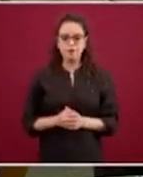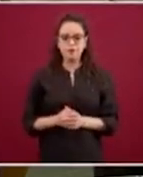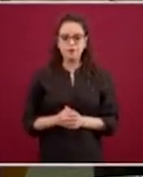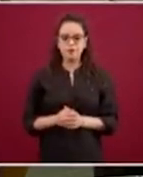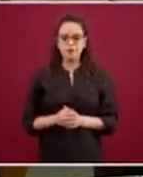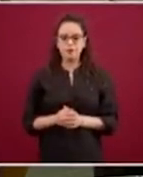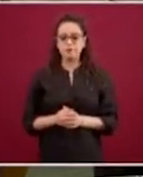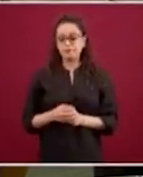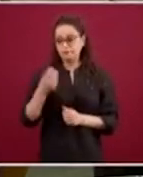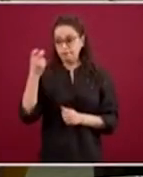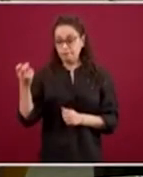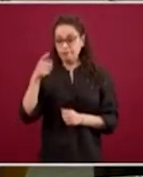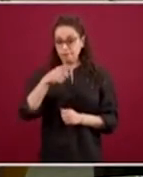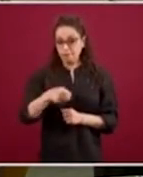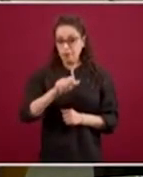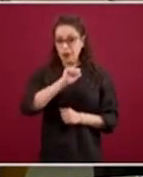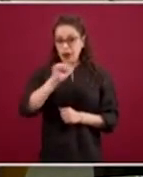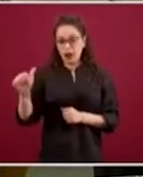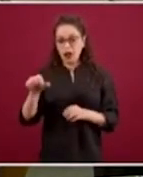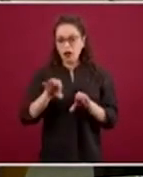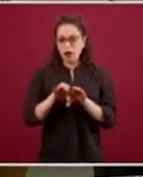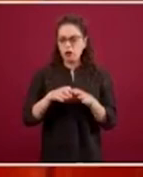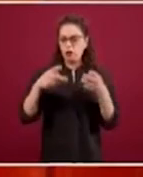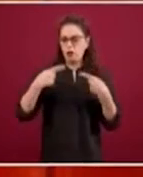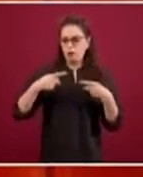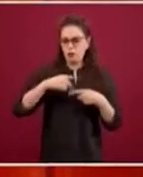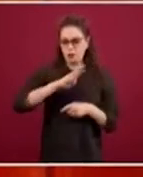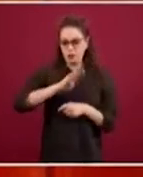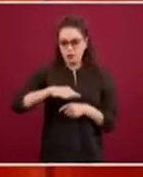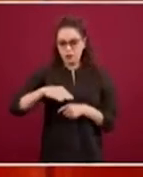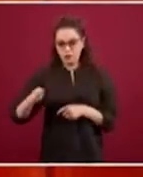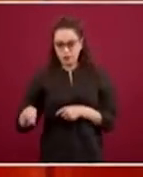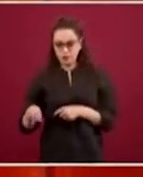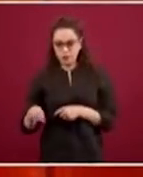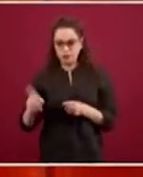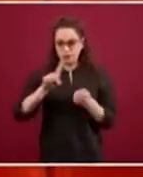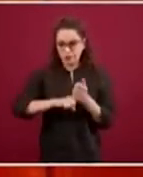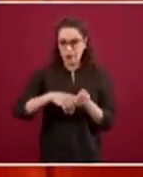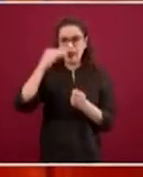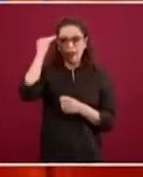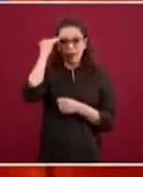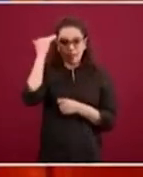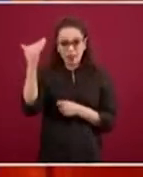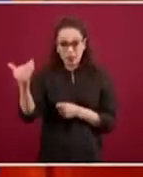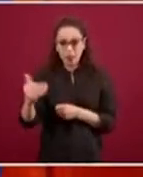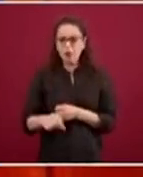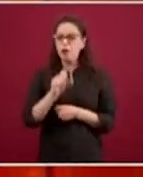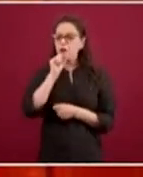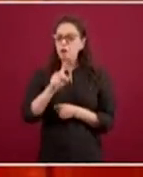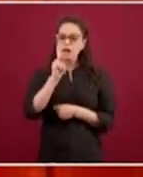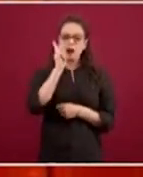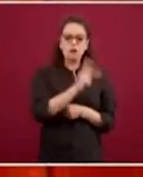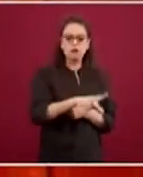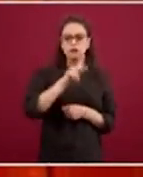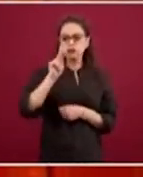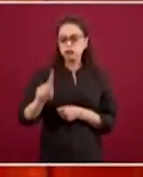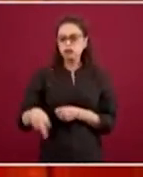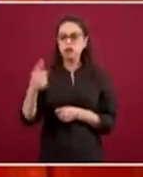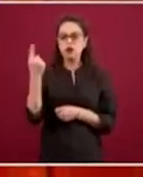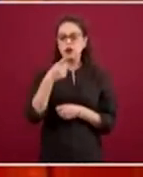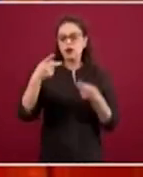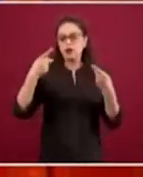la mortalidad en términos del tiempo tiene gruesamente el mismo comportamiento que los casos.